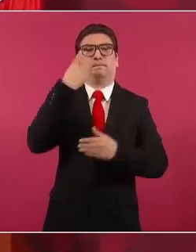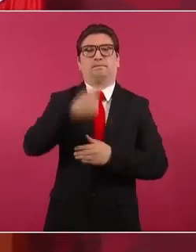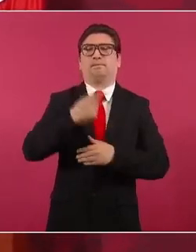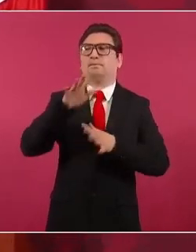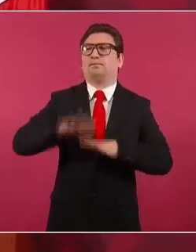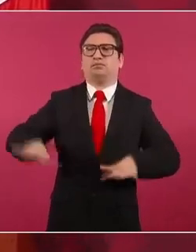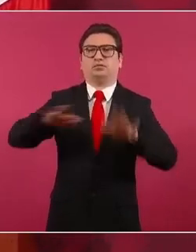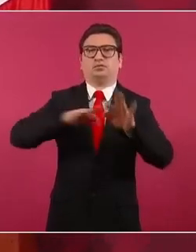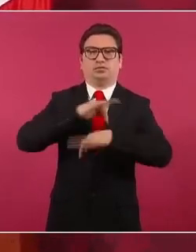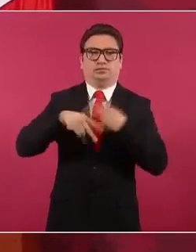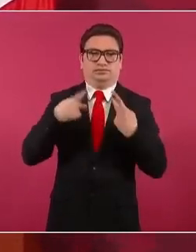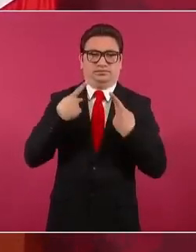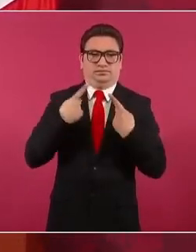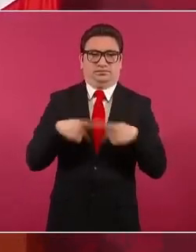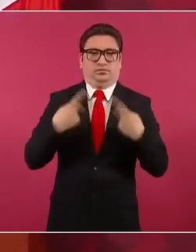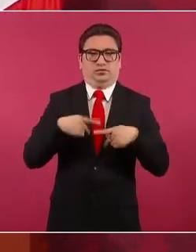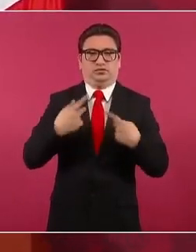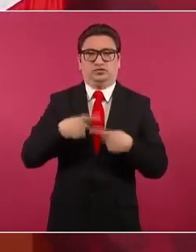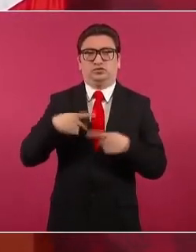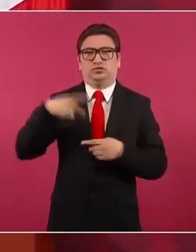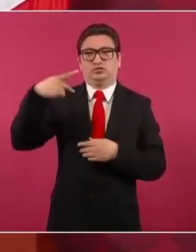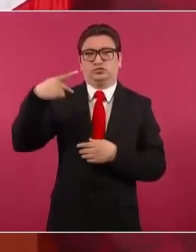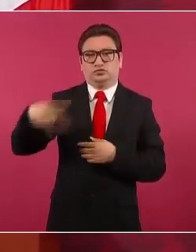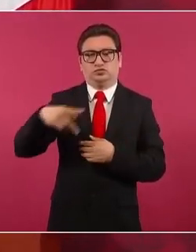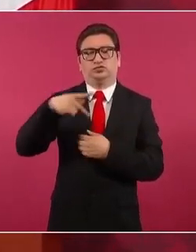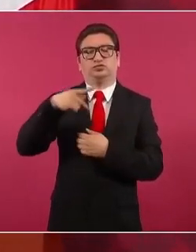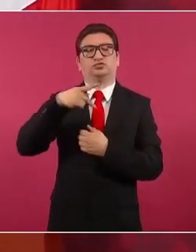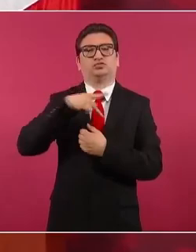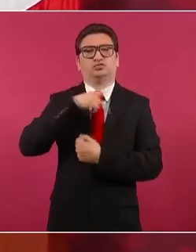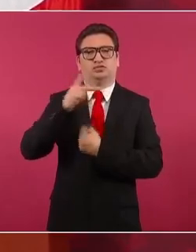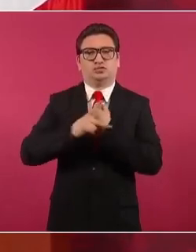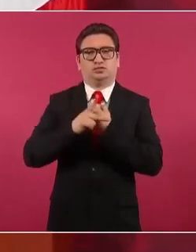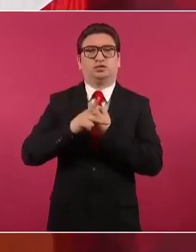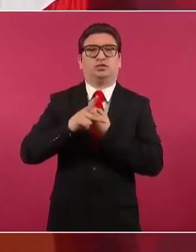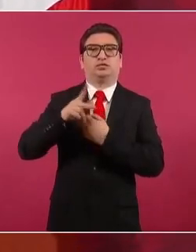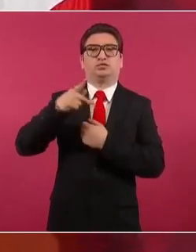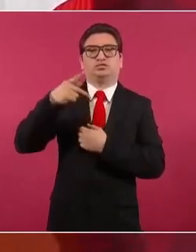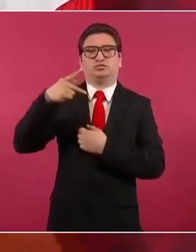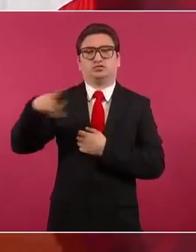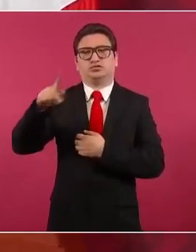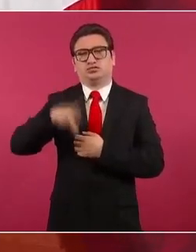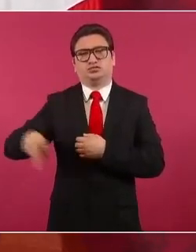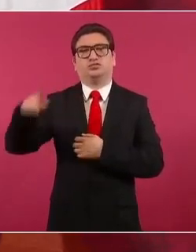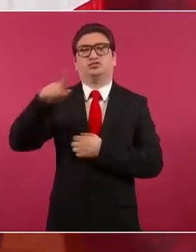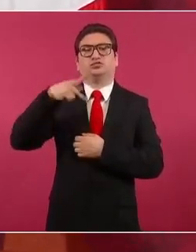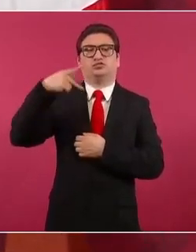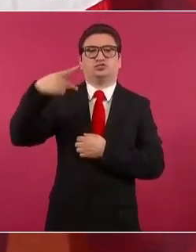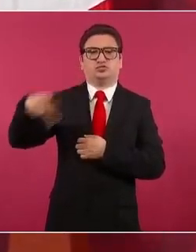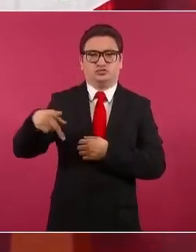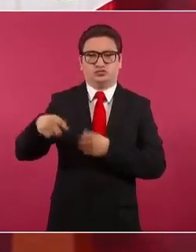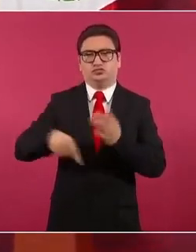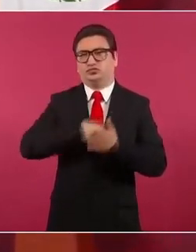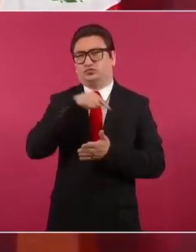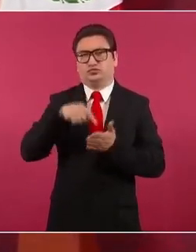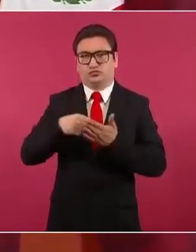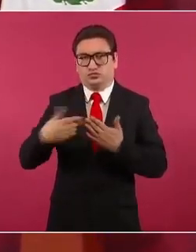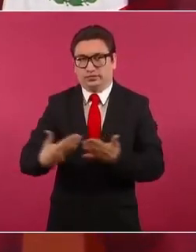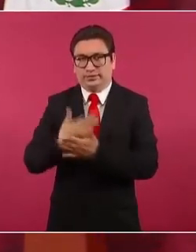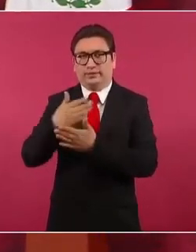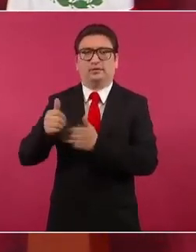se quede en sus pueblos, en sus lugares de origen.